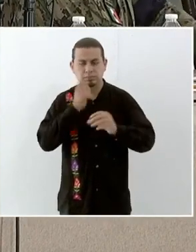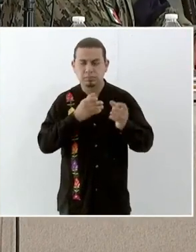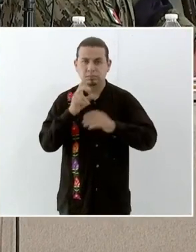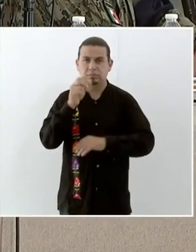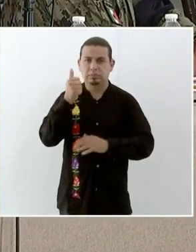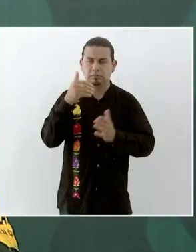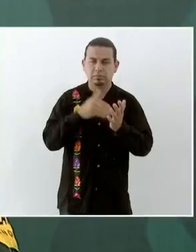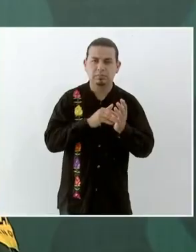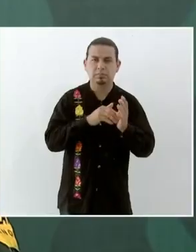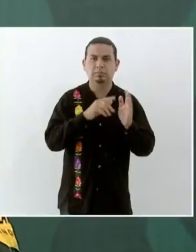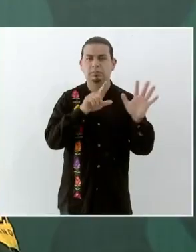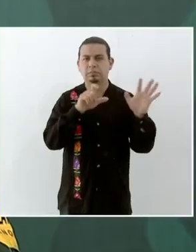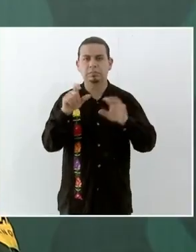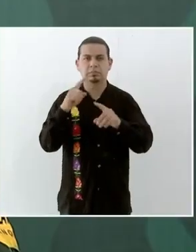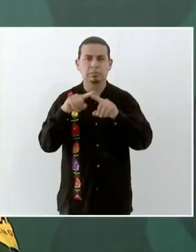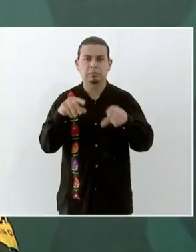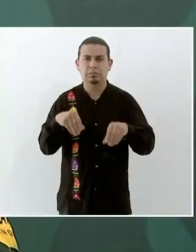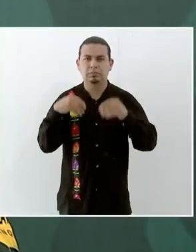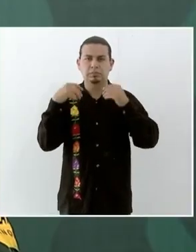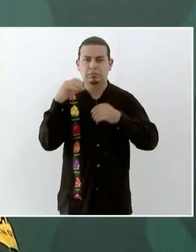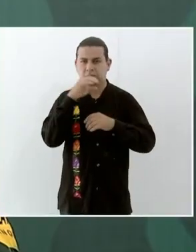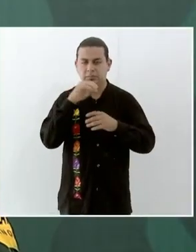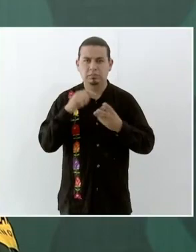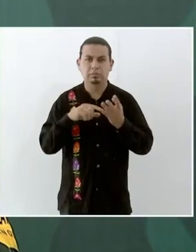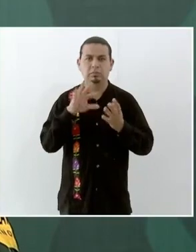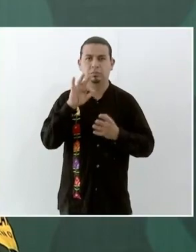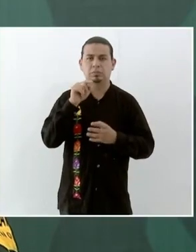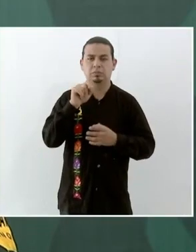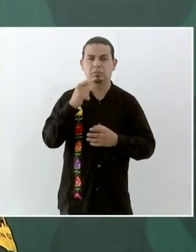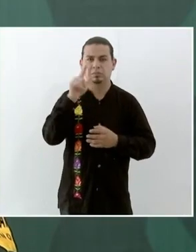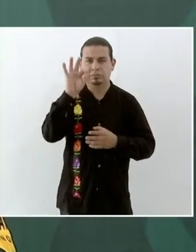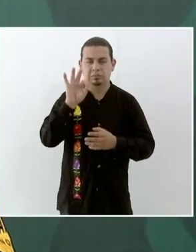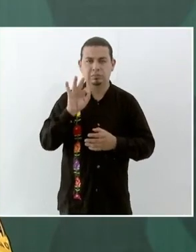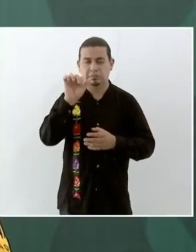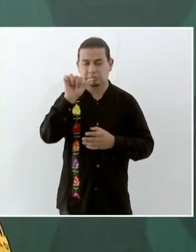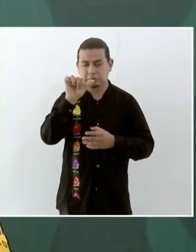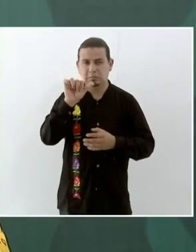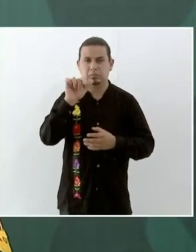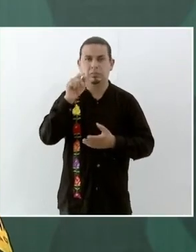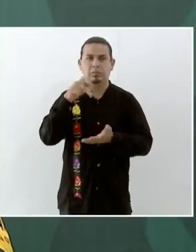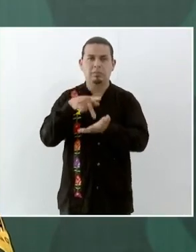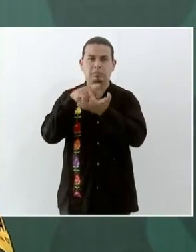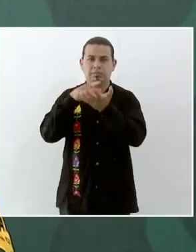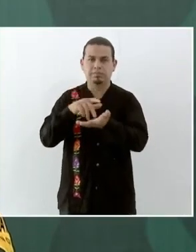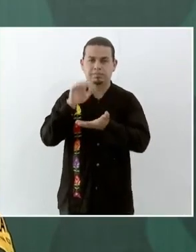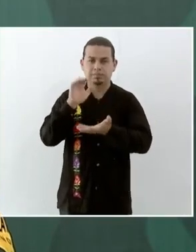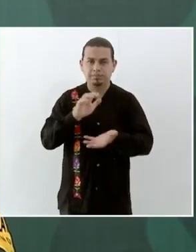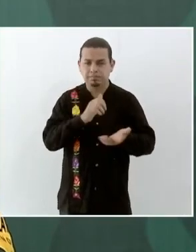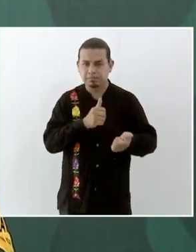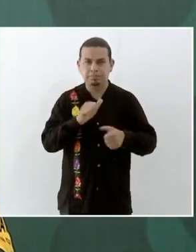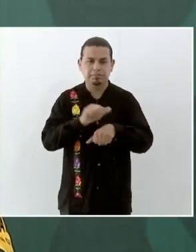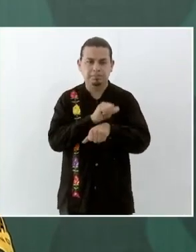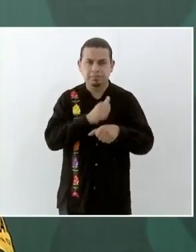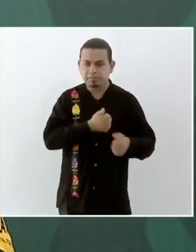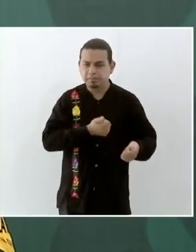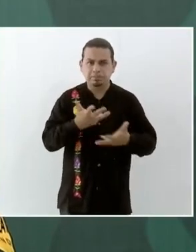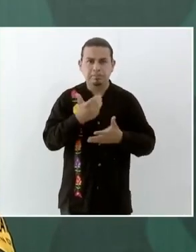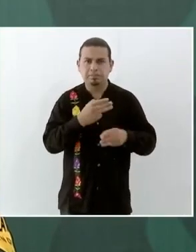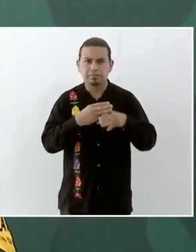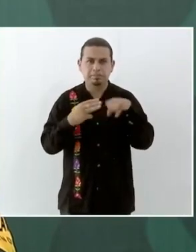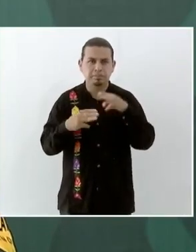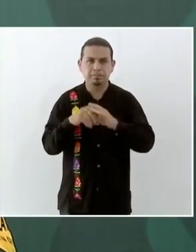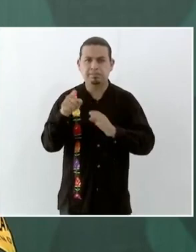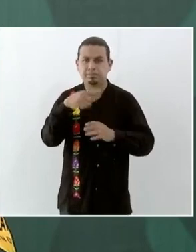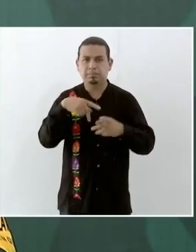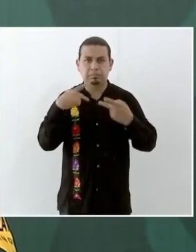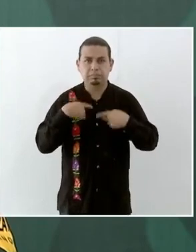700 cobijas, 40.16 toneladas de diferentes artículos, artículos que han